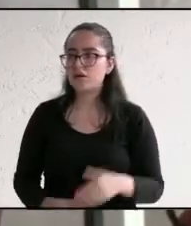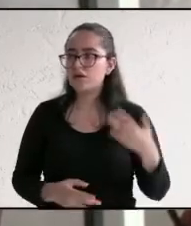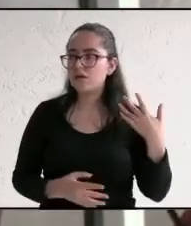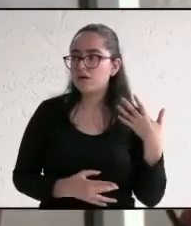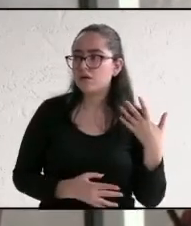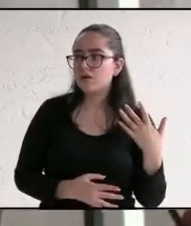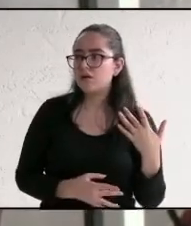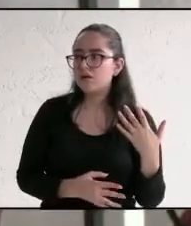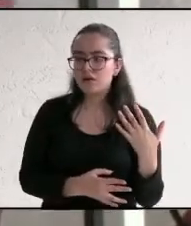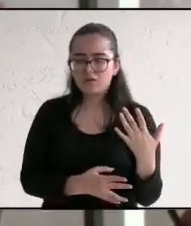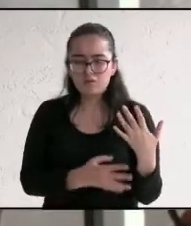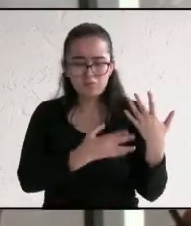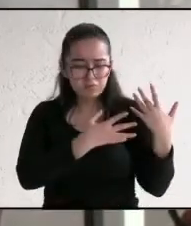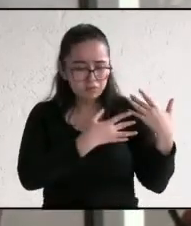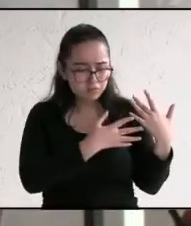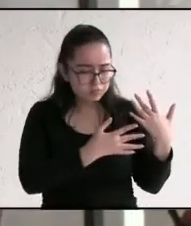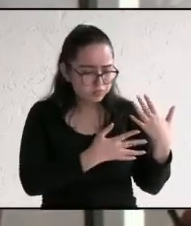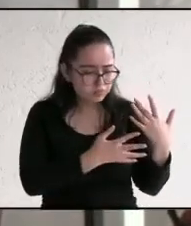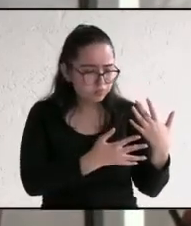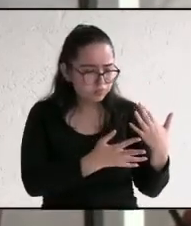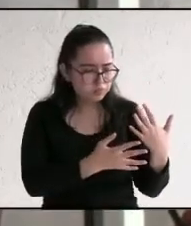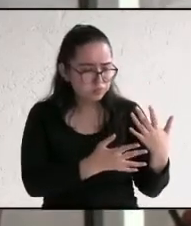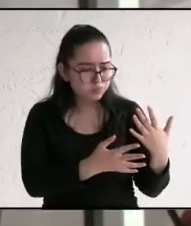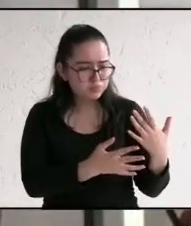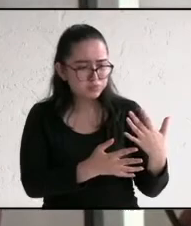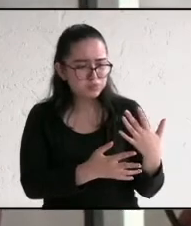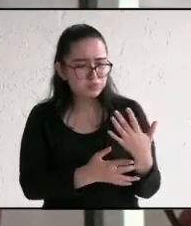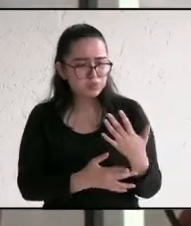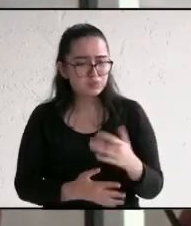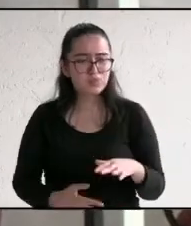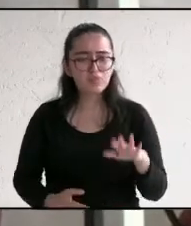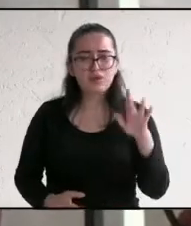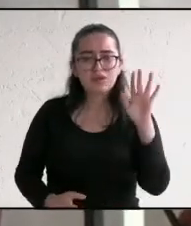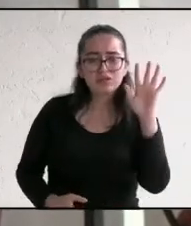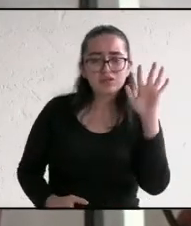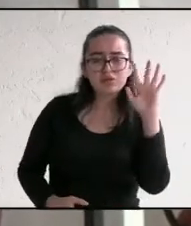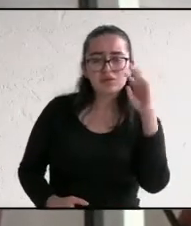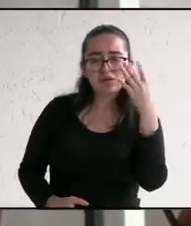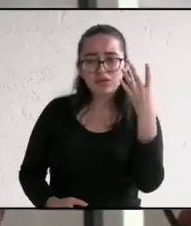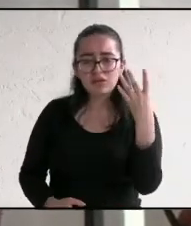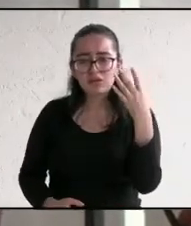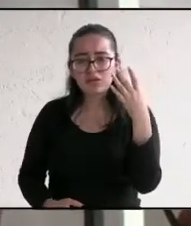venimos a arrastrar, como lo mencionaba al principio, más del 54% de pobreza.